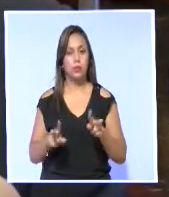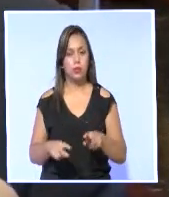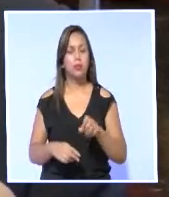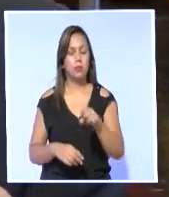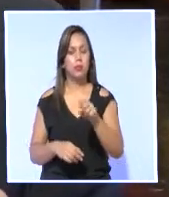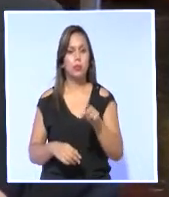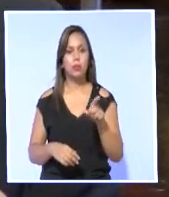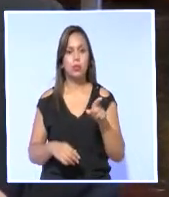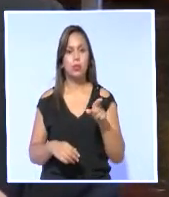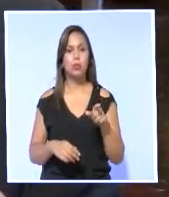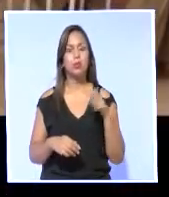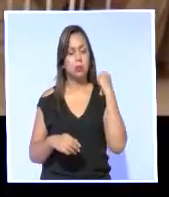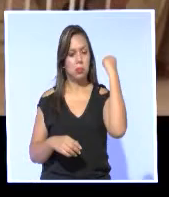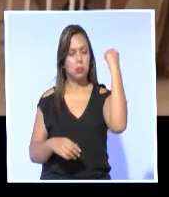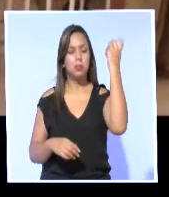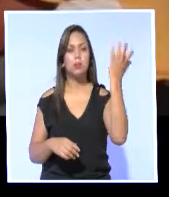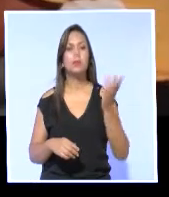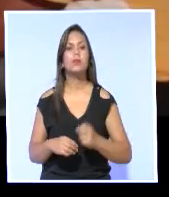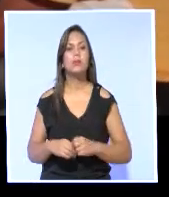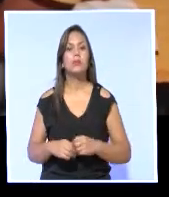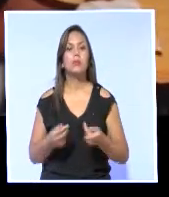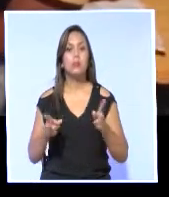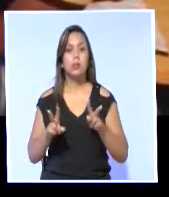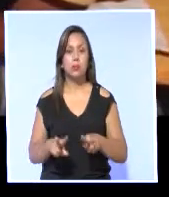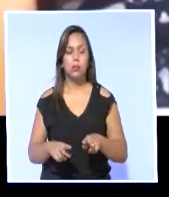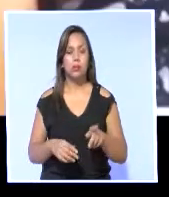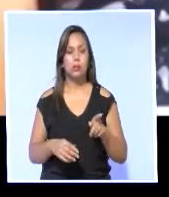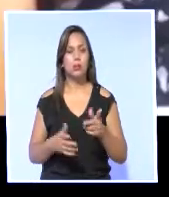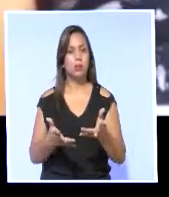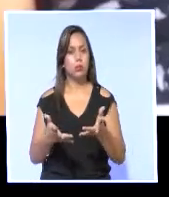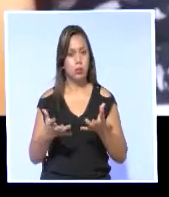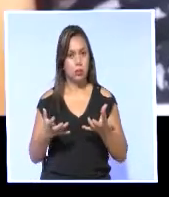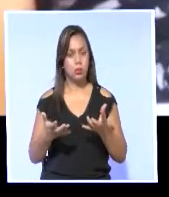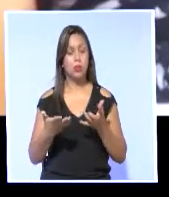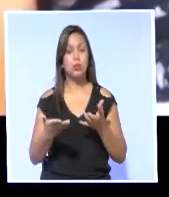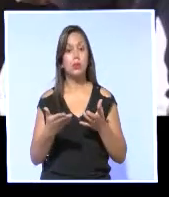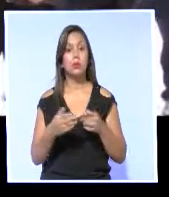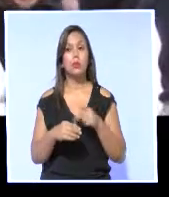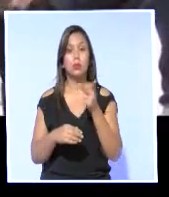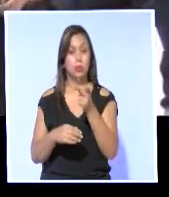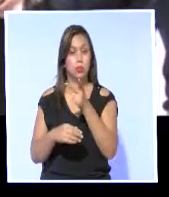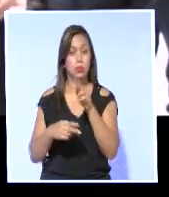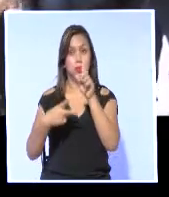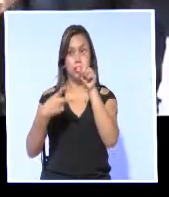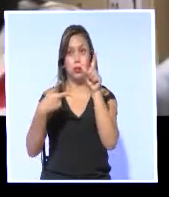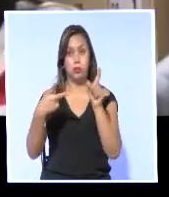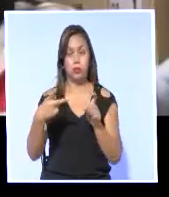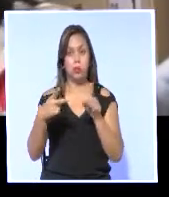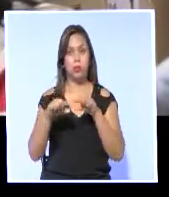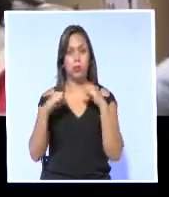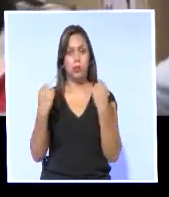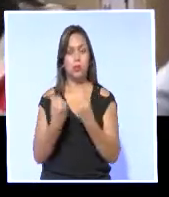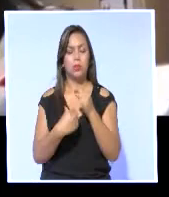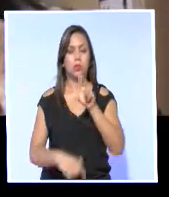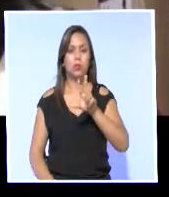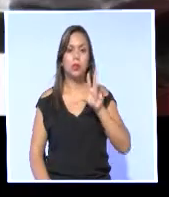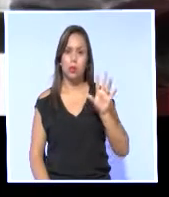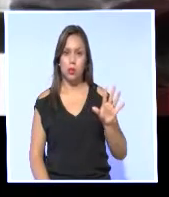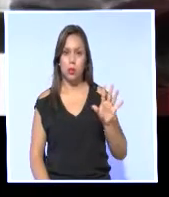es un incremento de derechos. De ahí que prefiere alinearse a las otras dos preguntas propuestas por Alianza País,